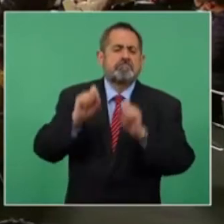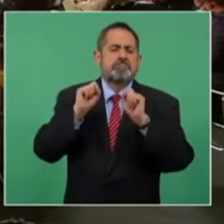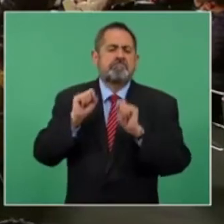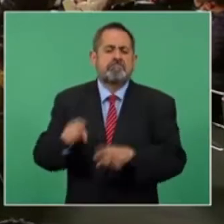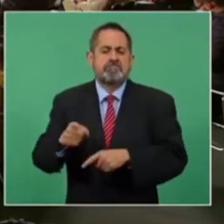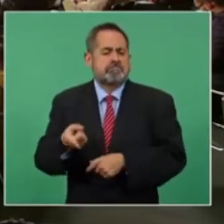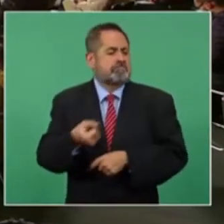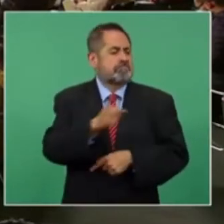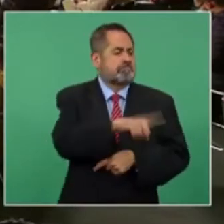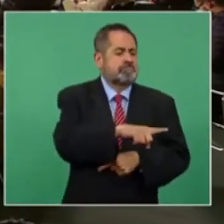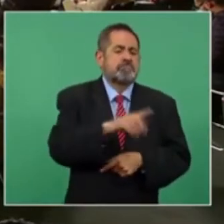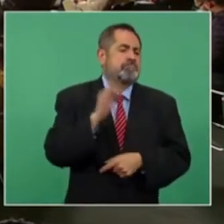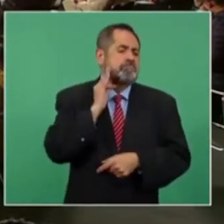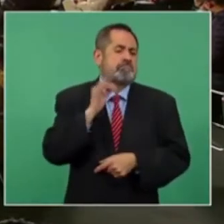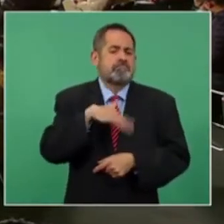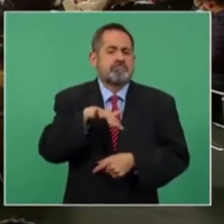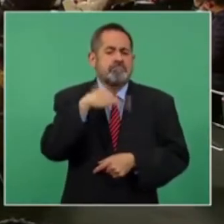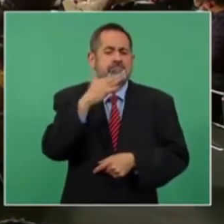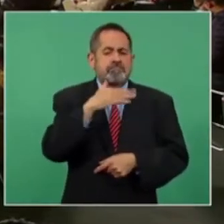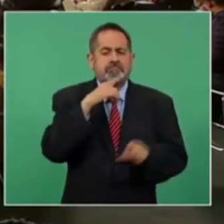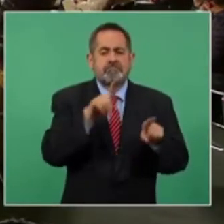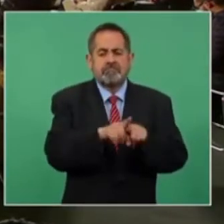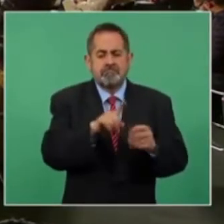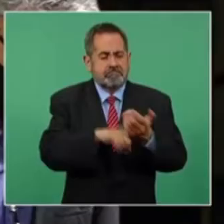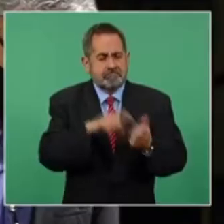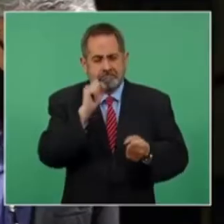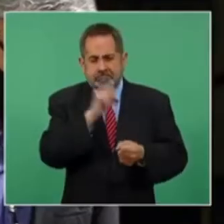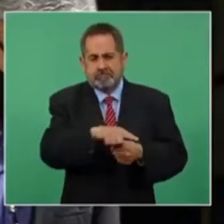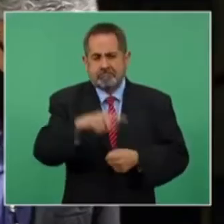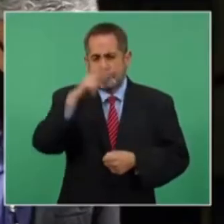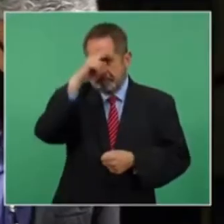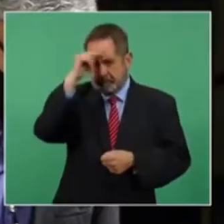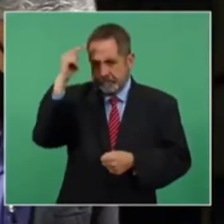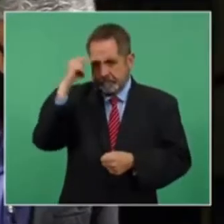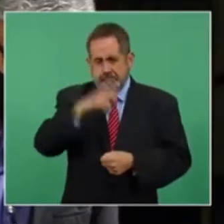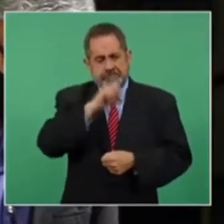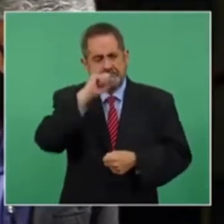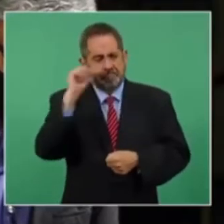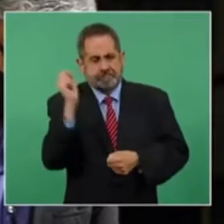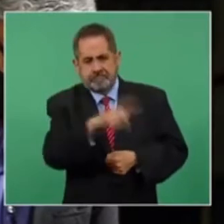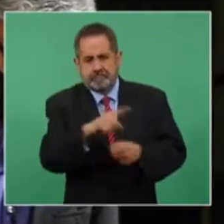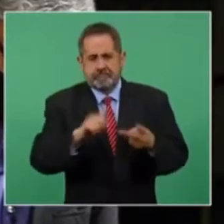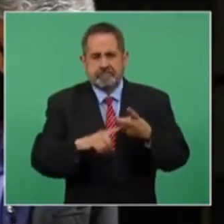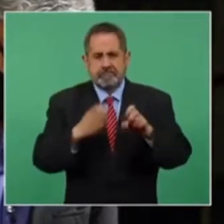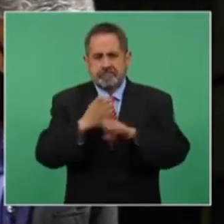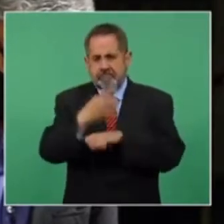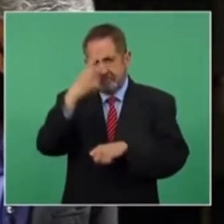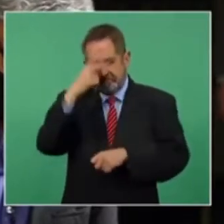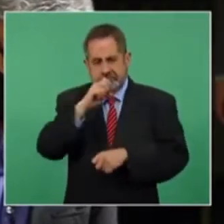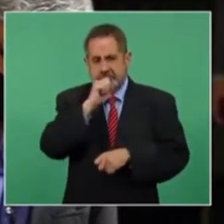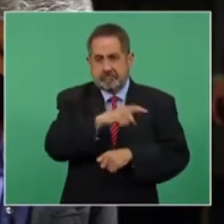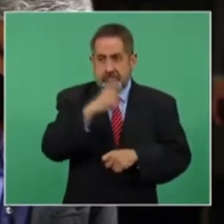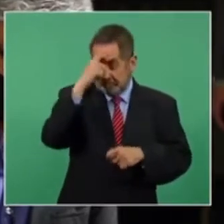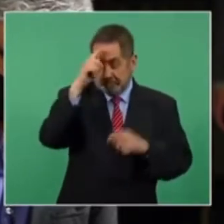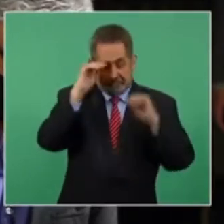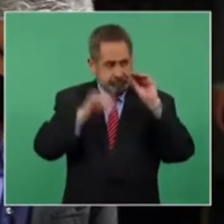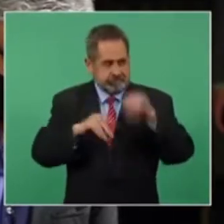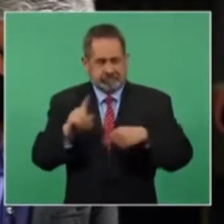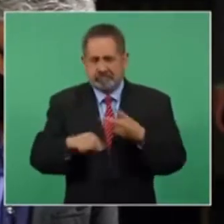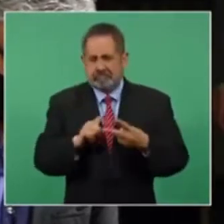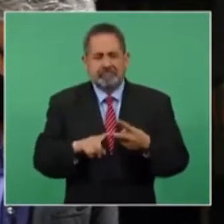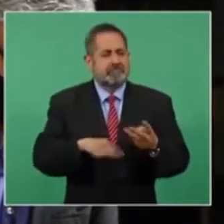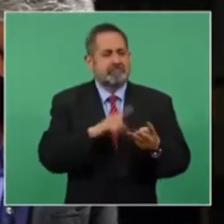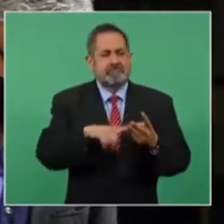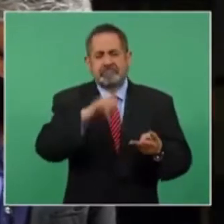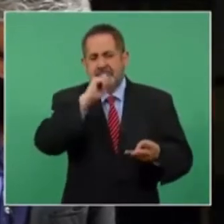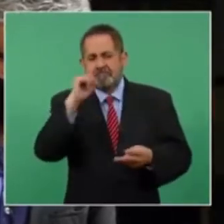fiscales corruptos? Está el fiscal de Nayarit, está el fiscal del Estado de México, que inventa delitos, está